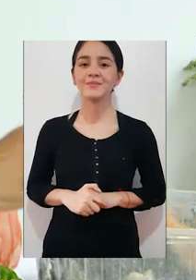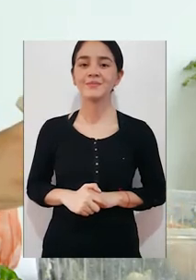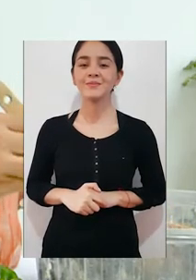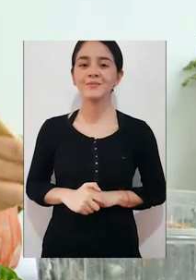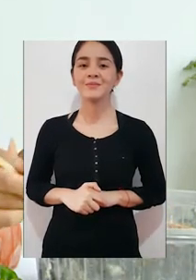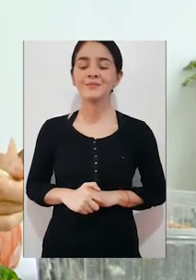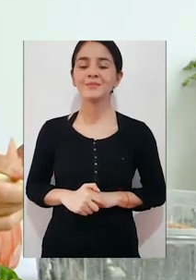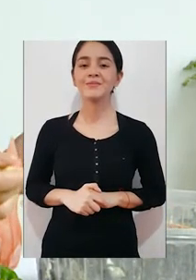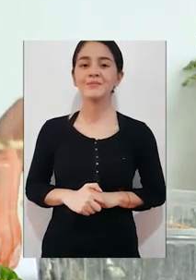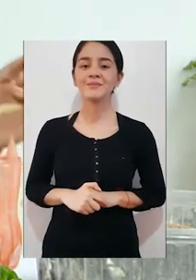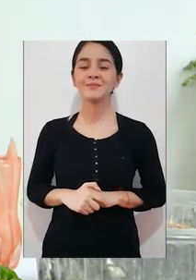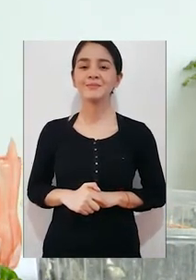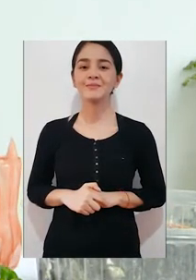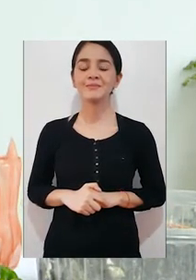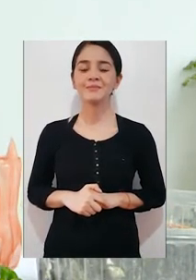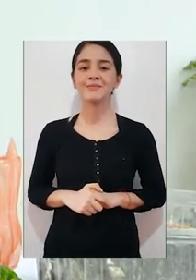colocamos